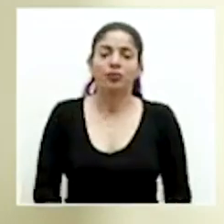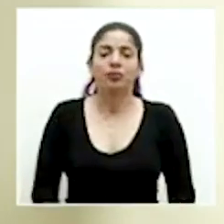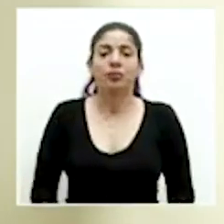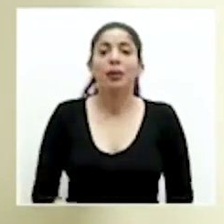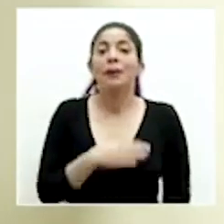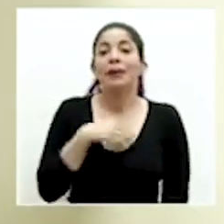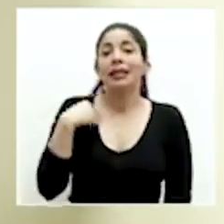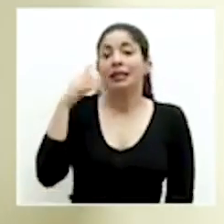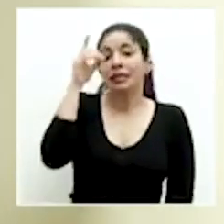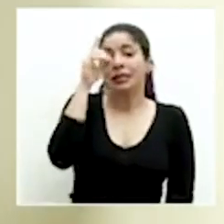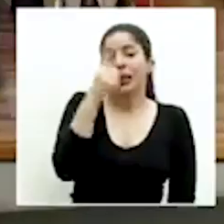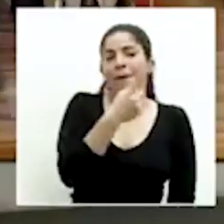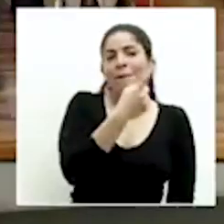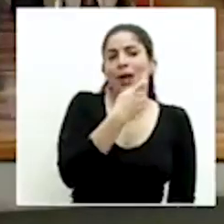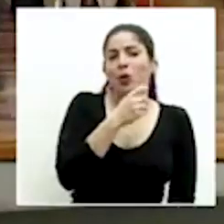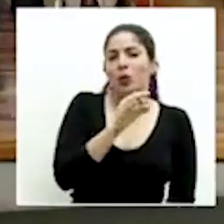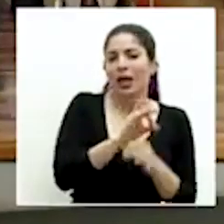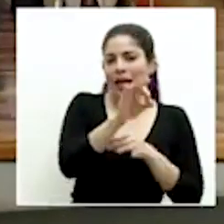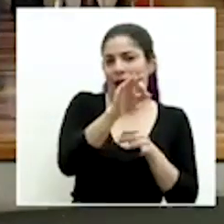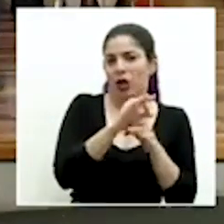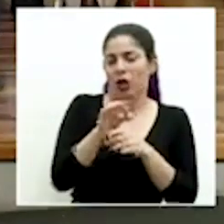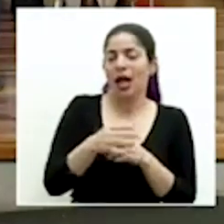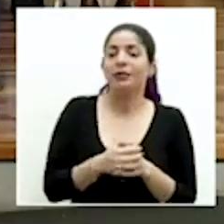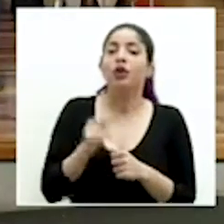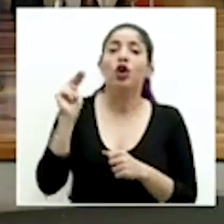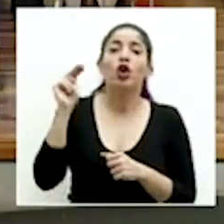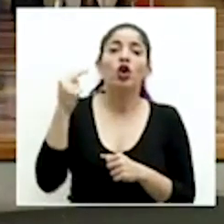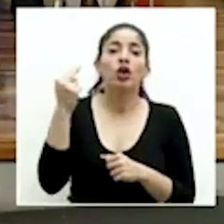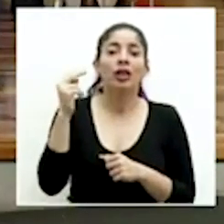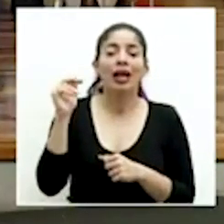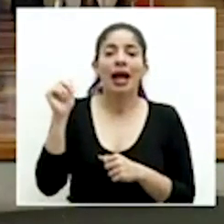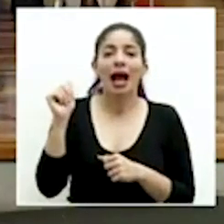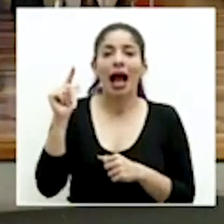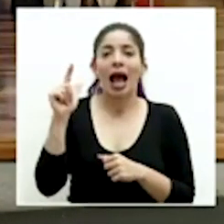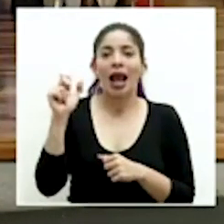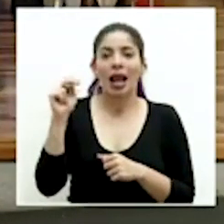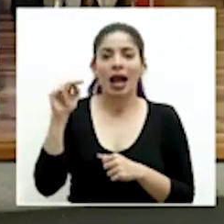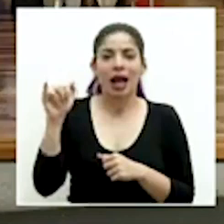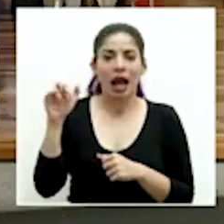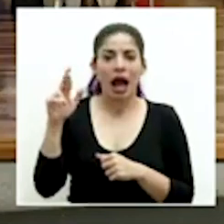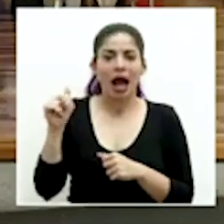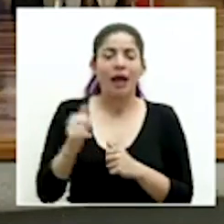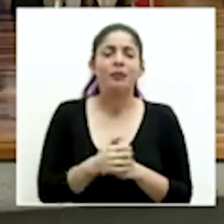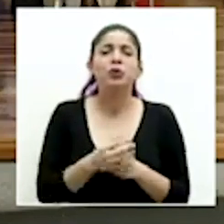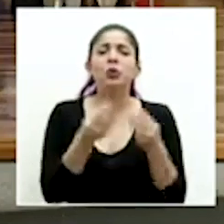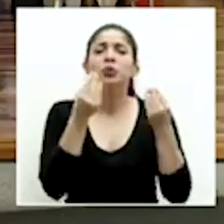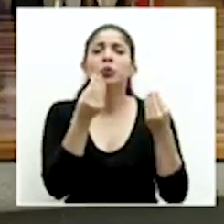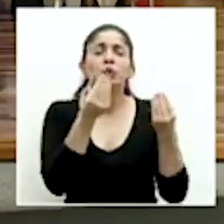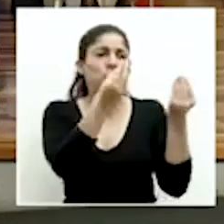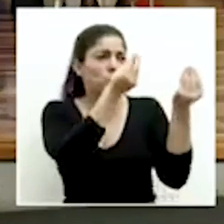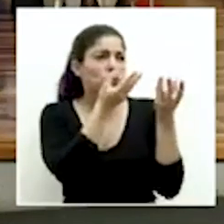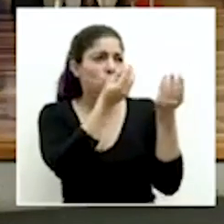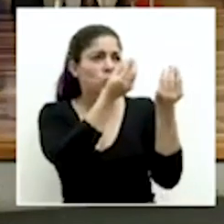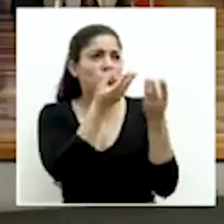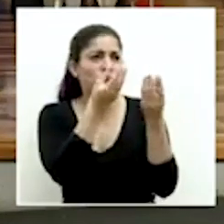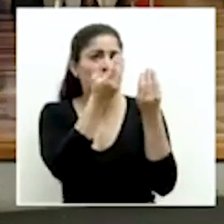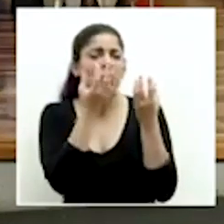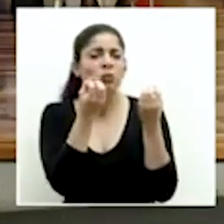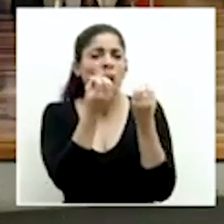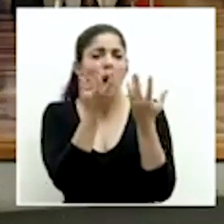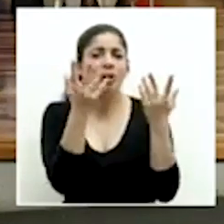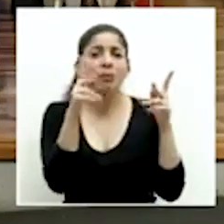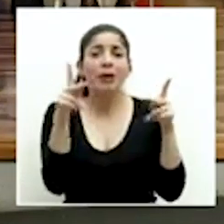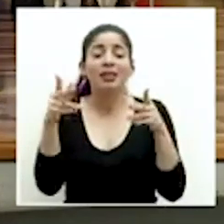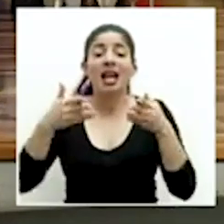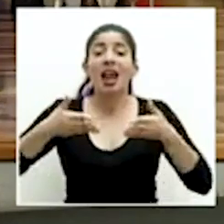salas nos hacen consultas regionales noticias alanjara hemos tenido múltiples reportes de que cientos de personas